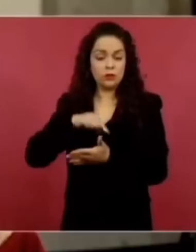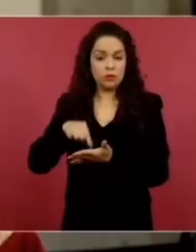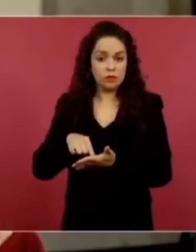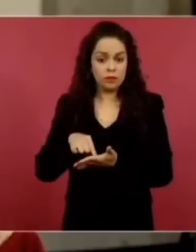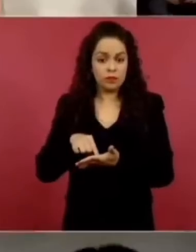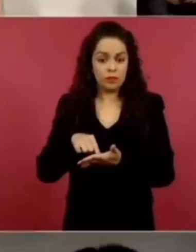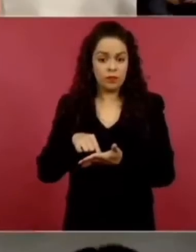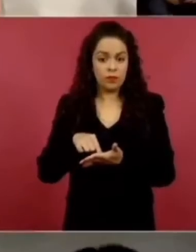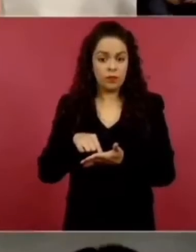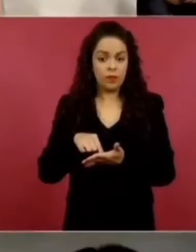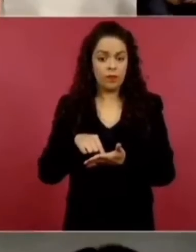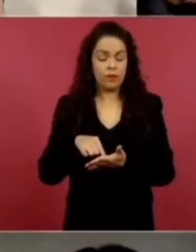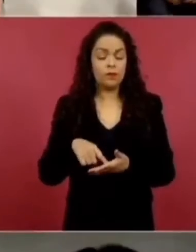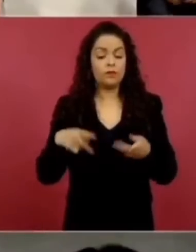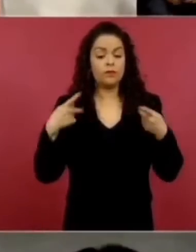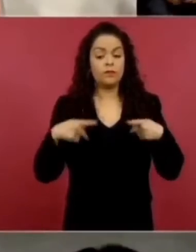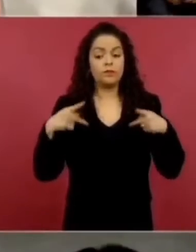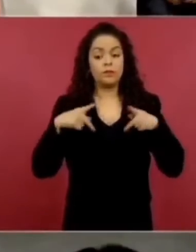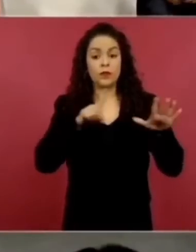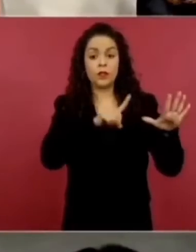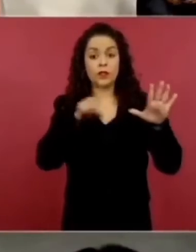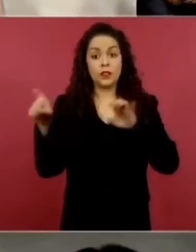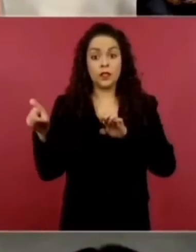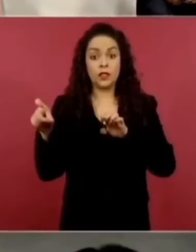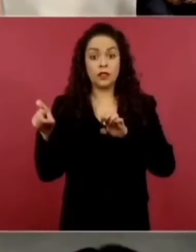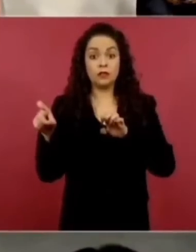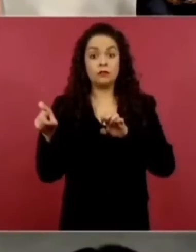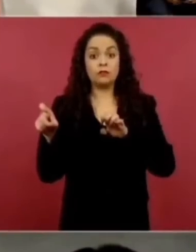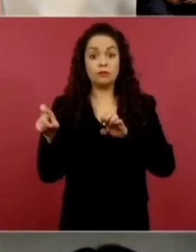personas también fueron despojados,